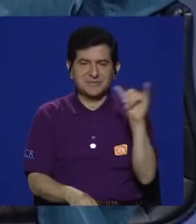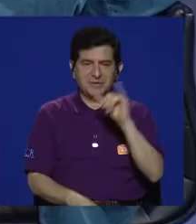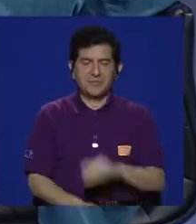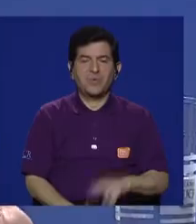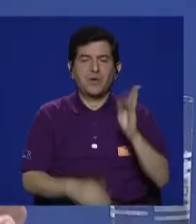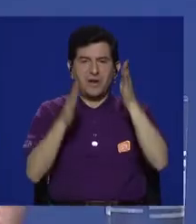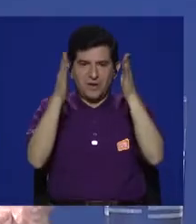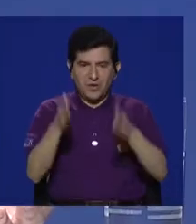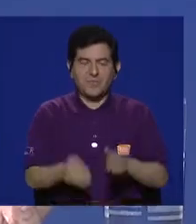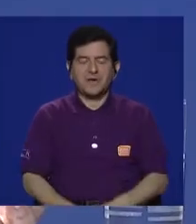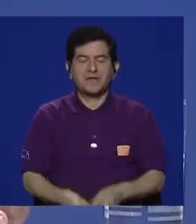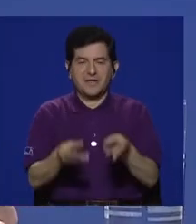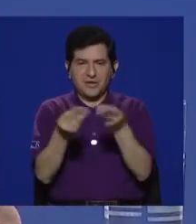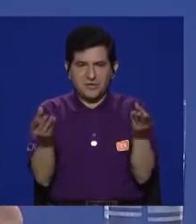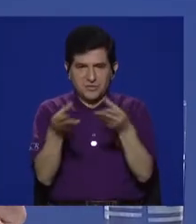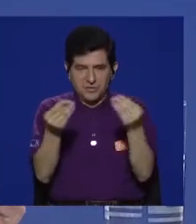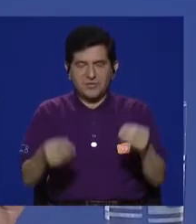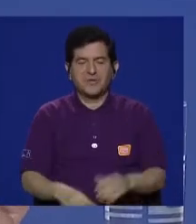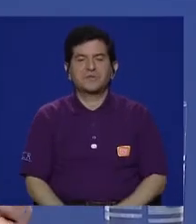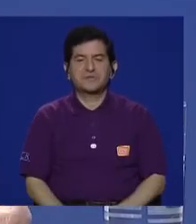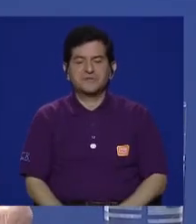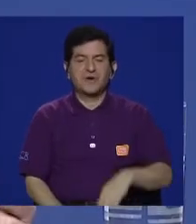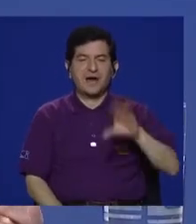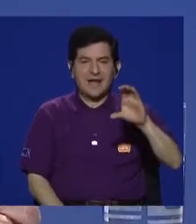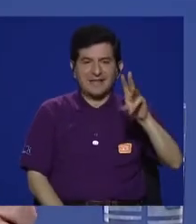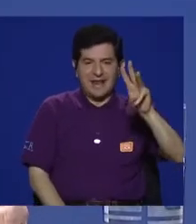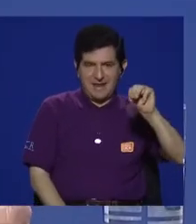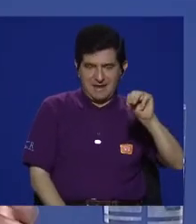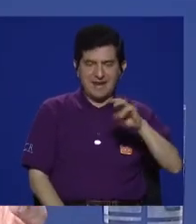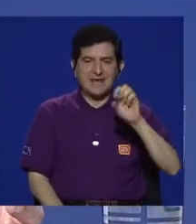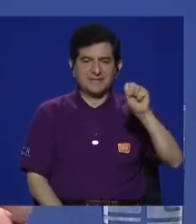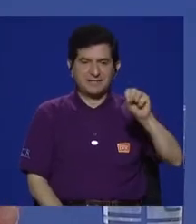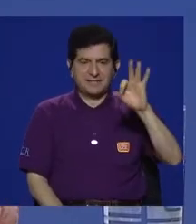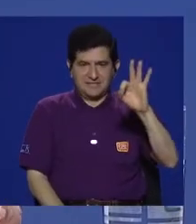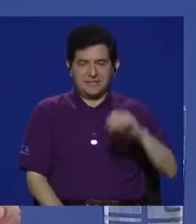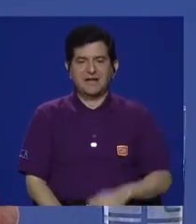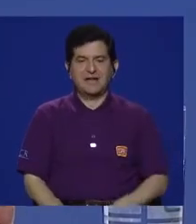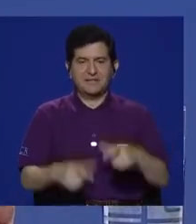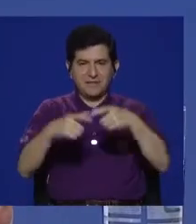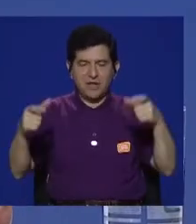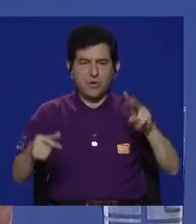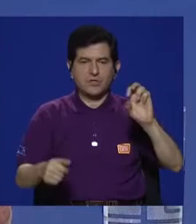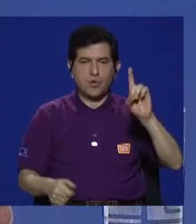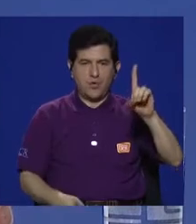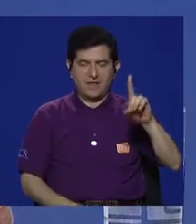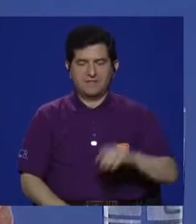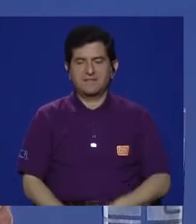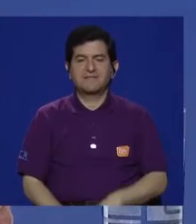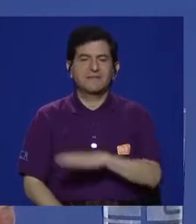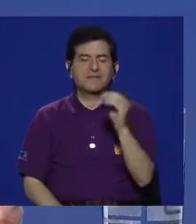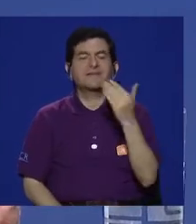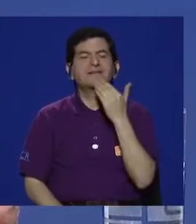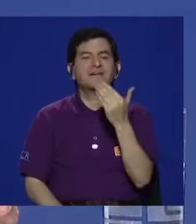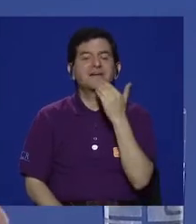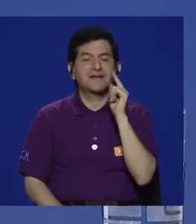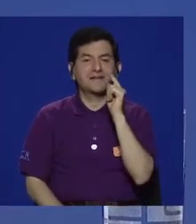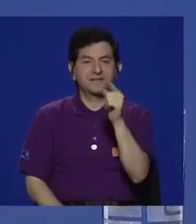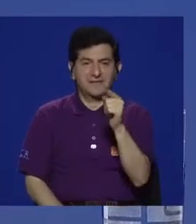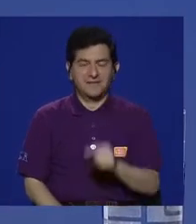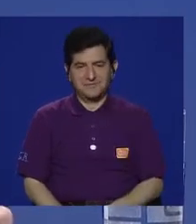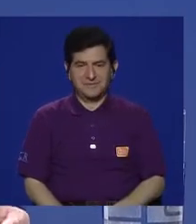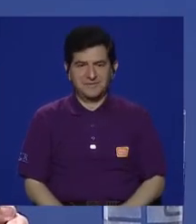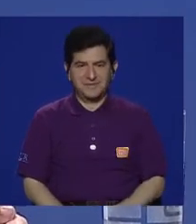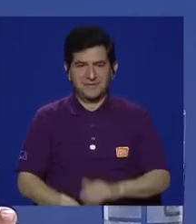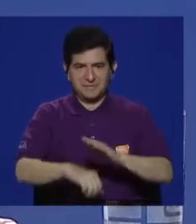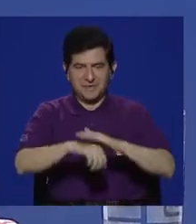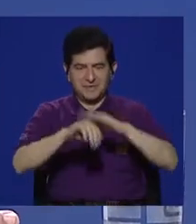que los compañeros de la producción, con Catalina Montenegro, Sebastián Fournier de Onda UNED y muchísimas gracias a ustedes